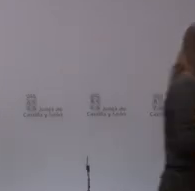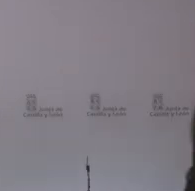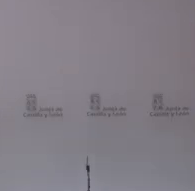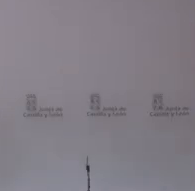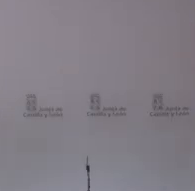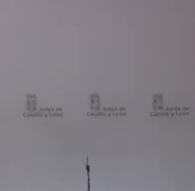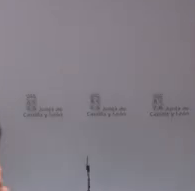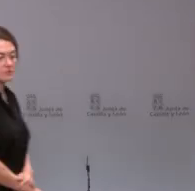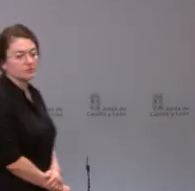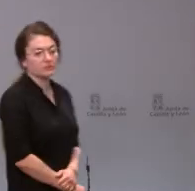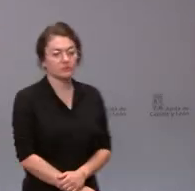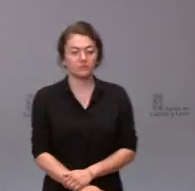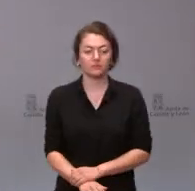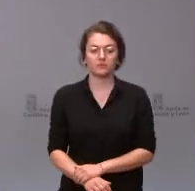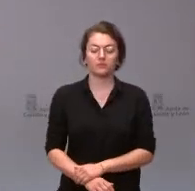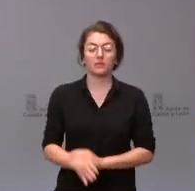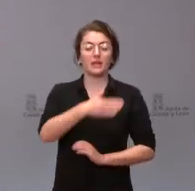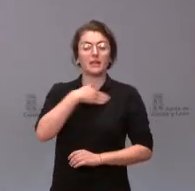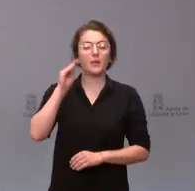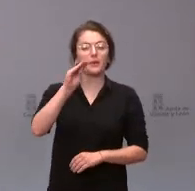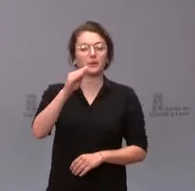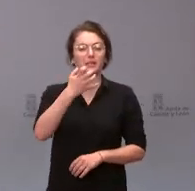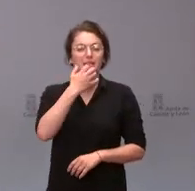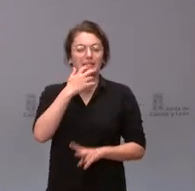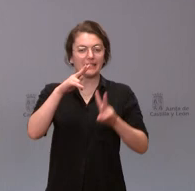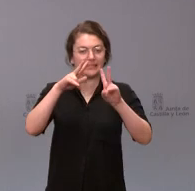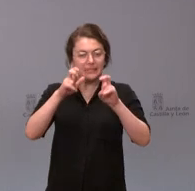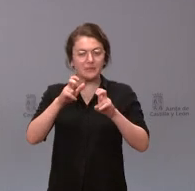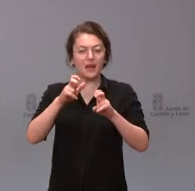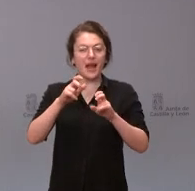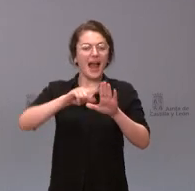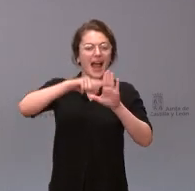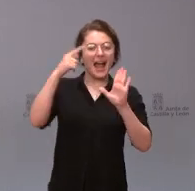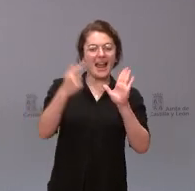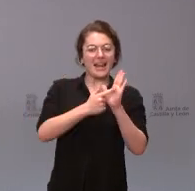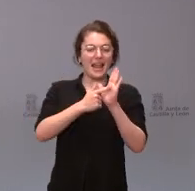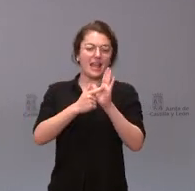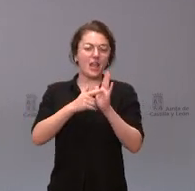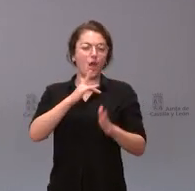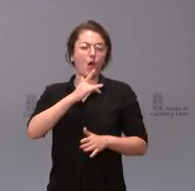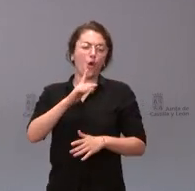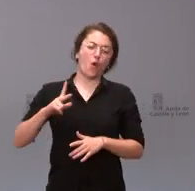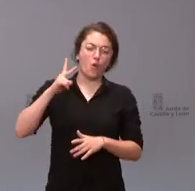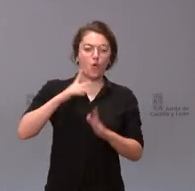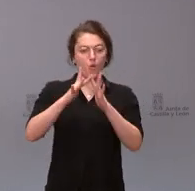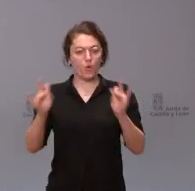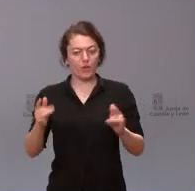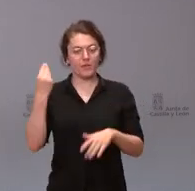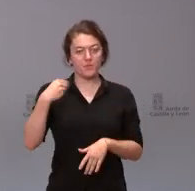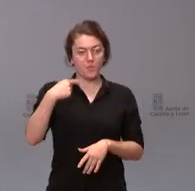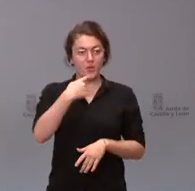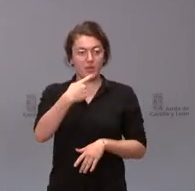preguntarle portavoz si nos podía en relación a la norma de concordia si nos podía precisar un poco el calendario con el que trabajan en la Junta